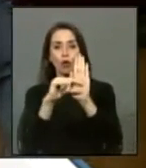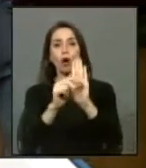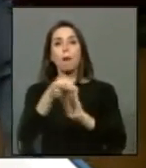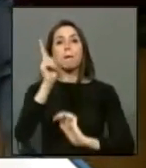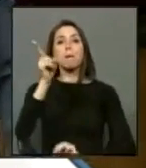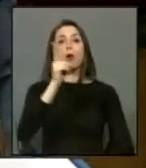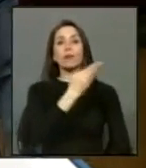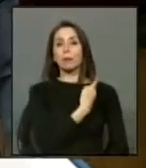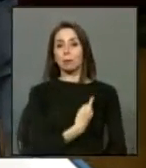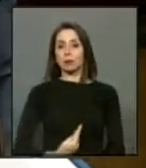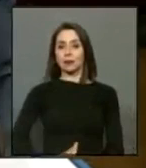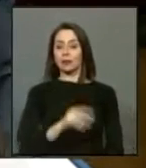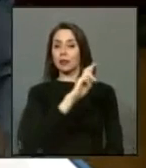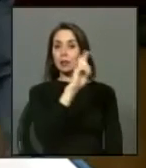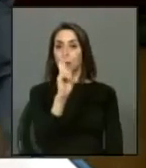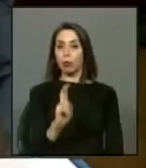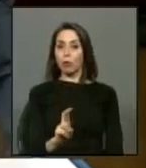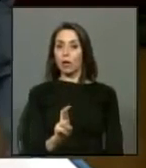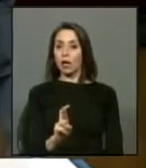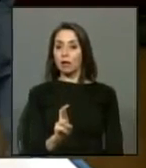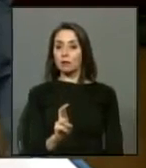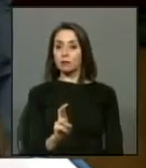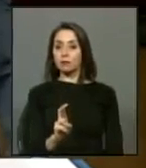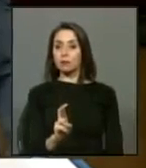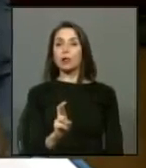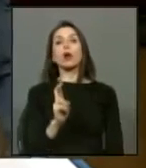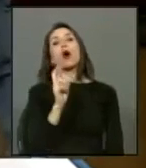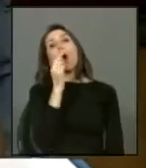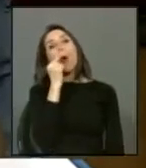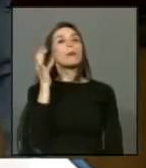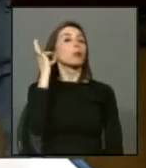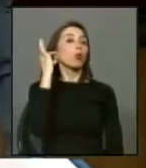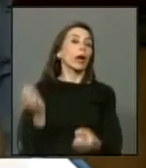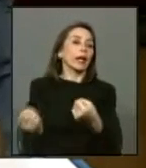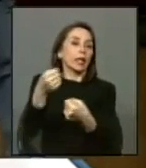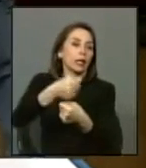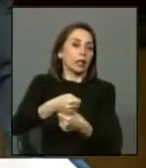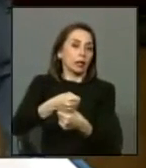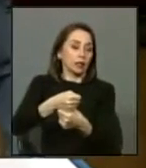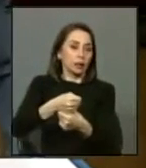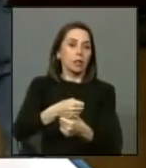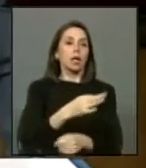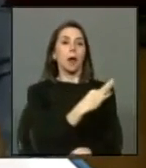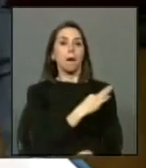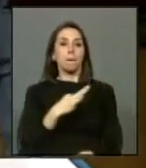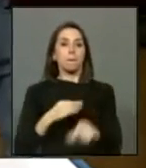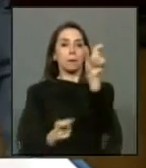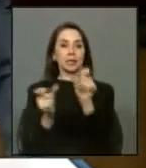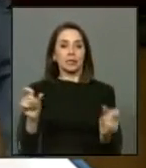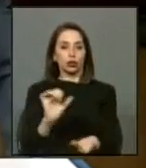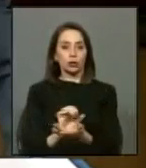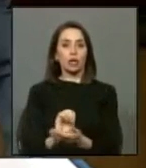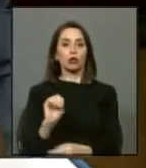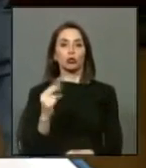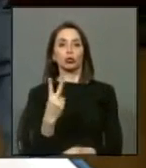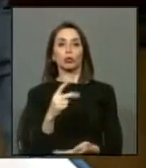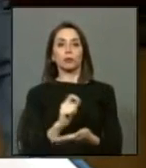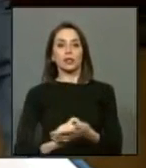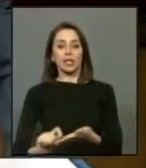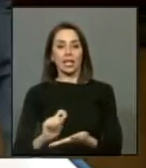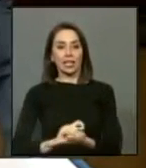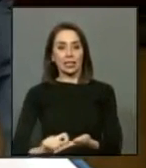Presidente de la República o Presidenta los Ministros de Estado los subsecretarios